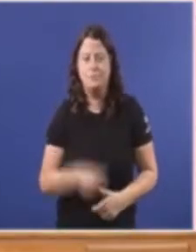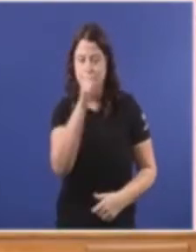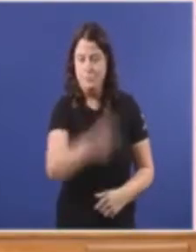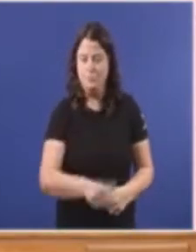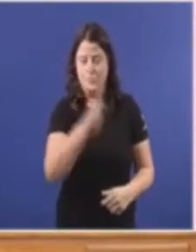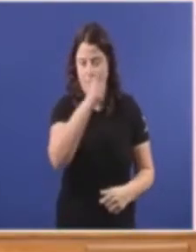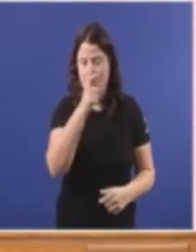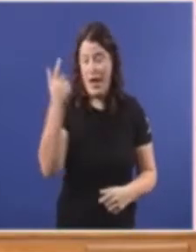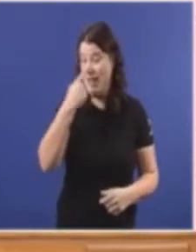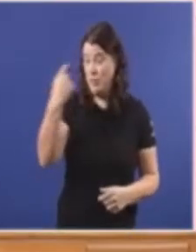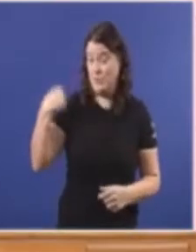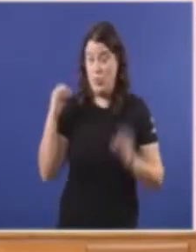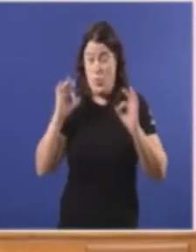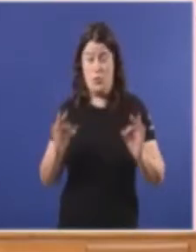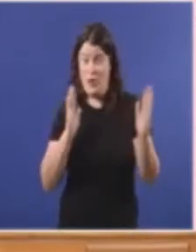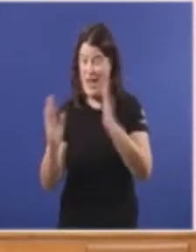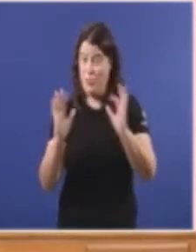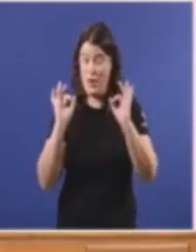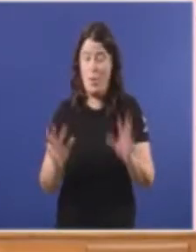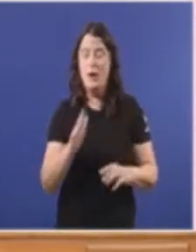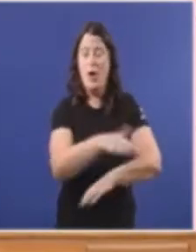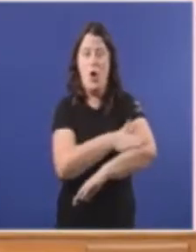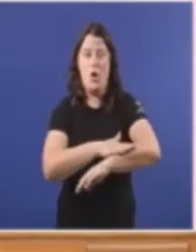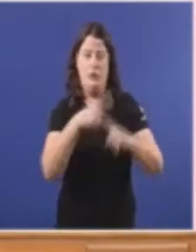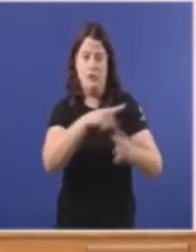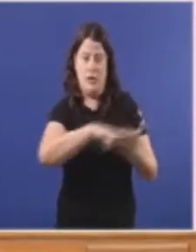O Goberno da Xunta de